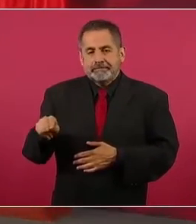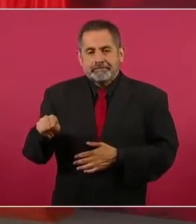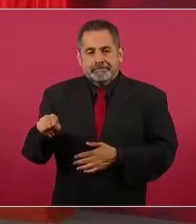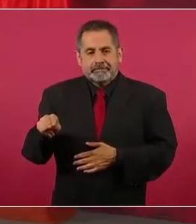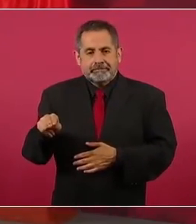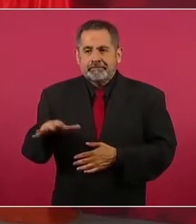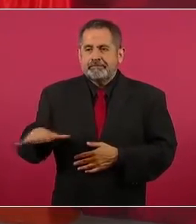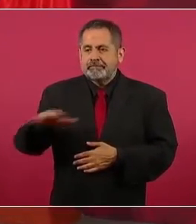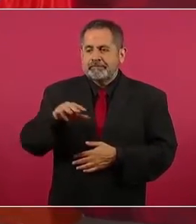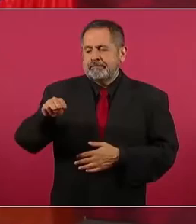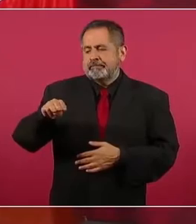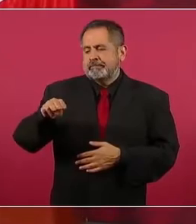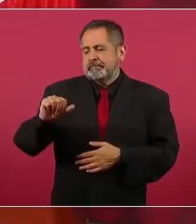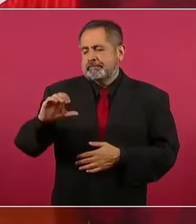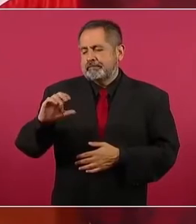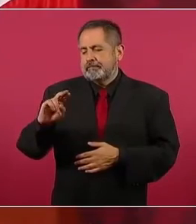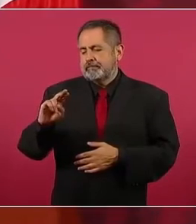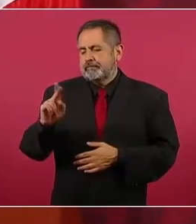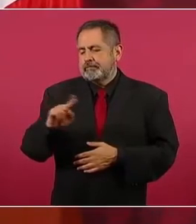Macuspana, Tabasco.